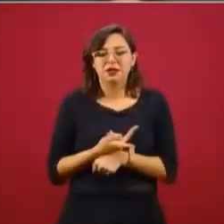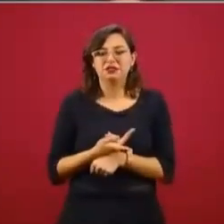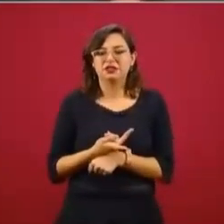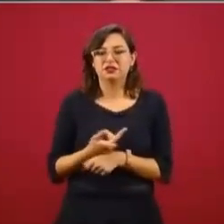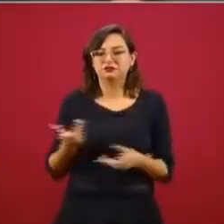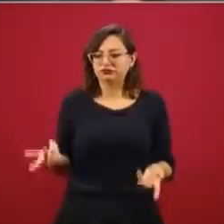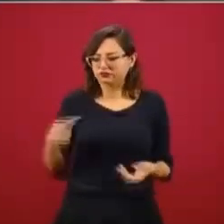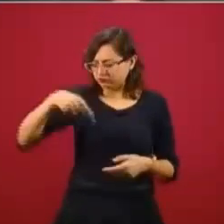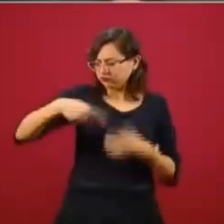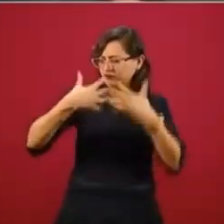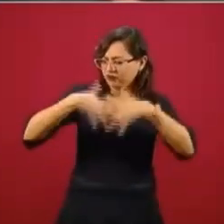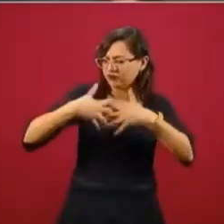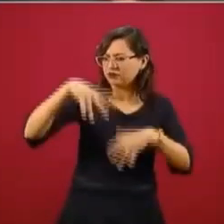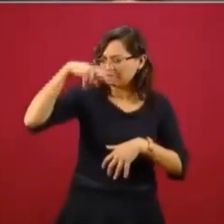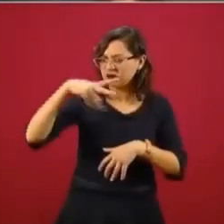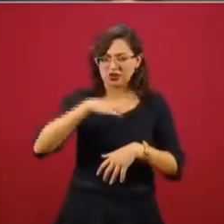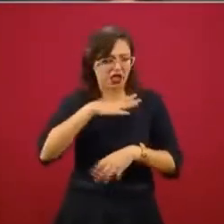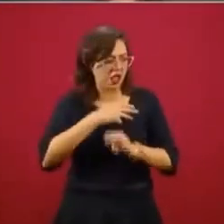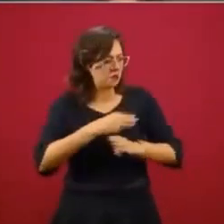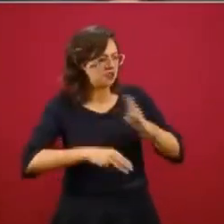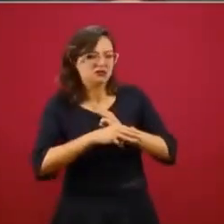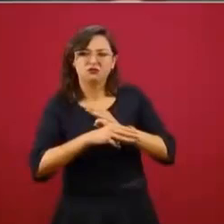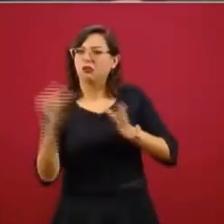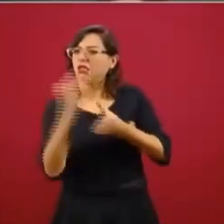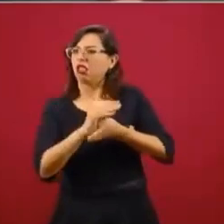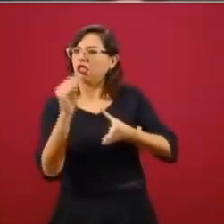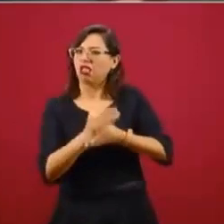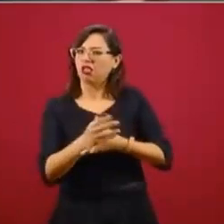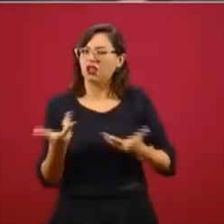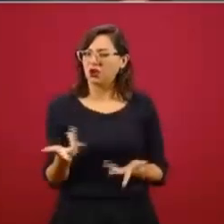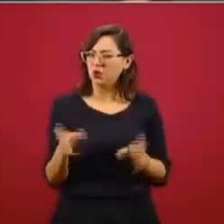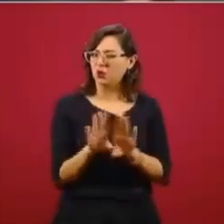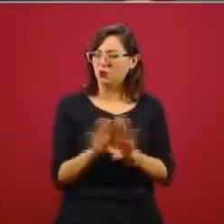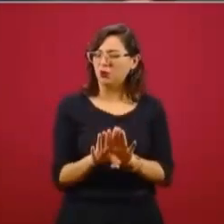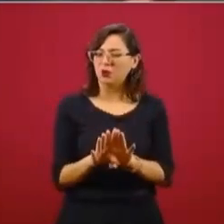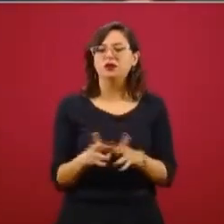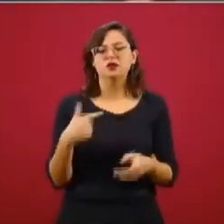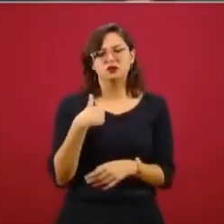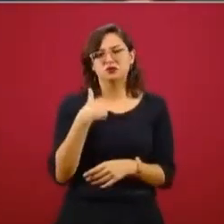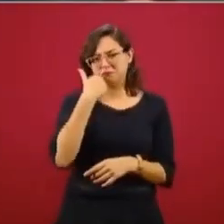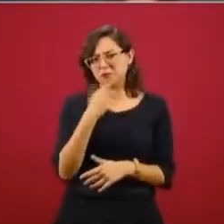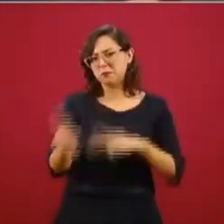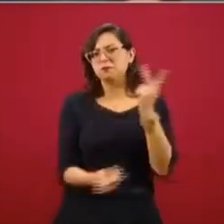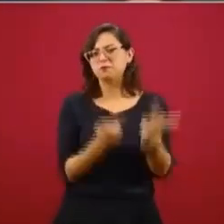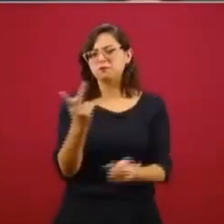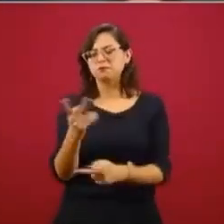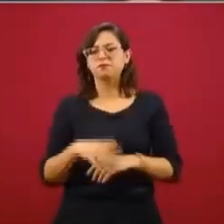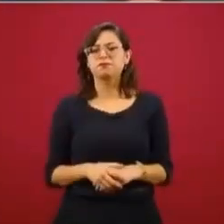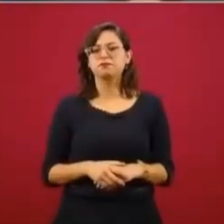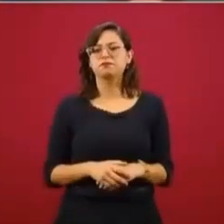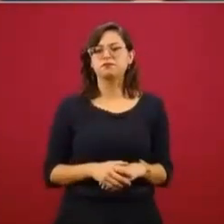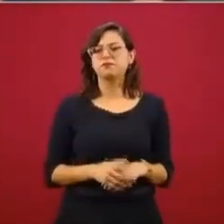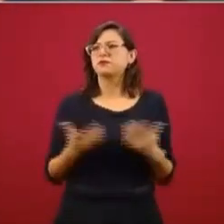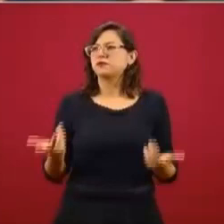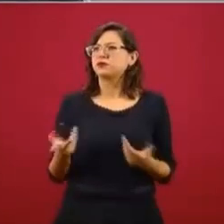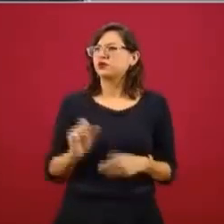mexicana que quiere cooperar en este tipo de cosas. A esto, presidente, se me vienen unas preguntas respecto al tema. ¿Por qué seguir comprando